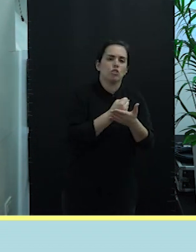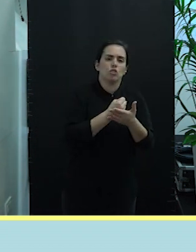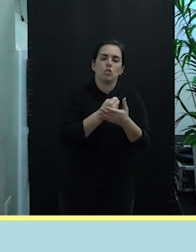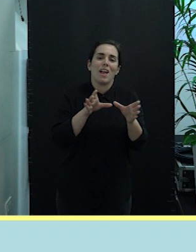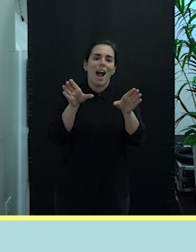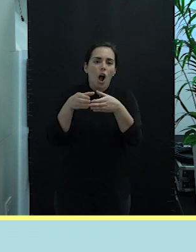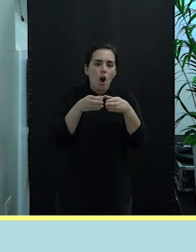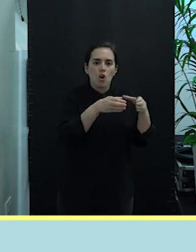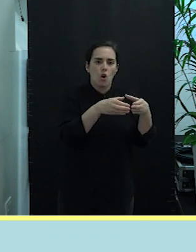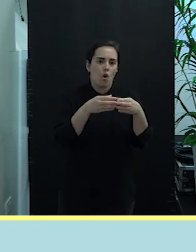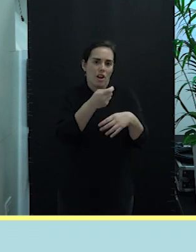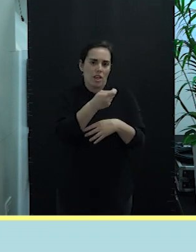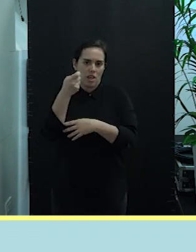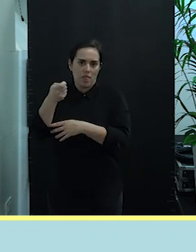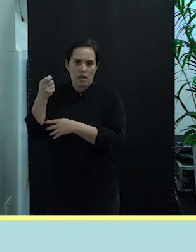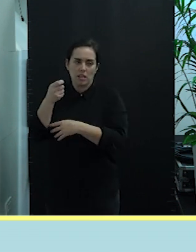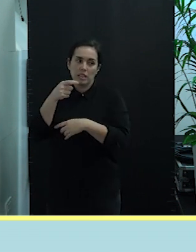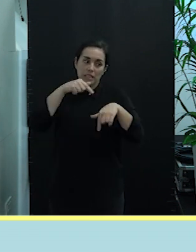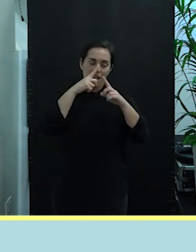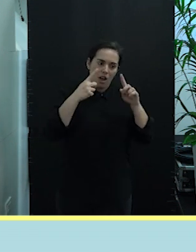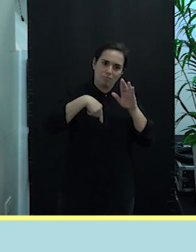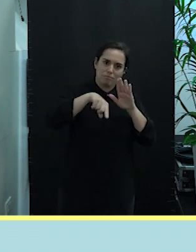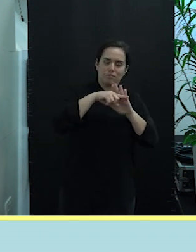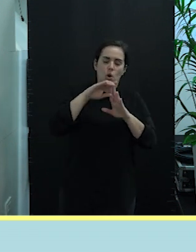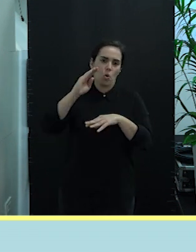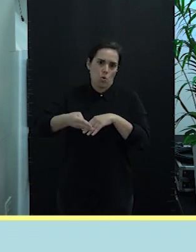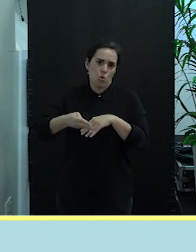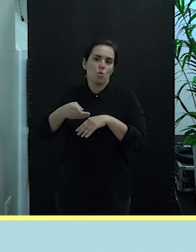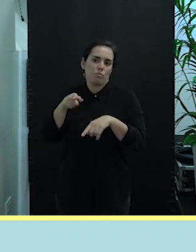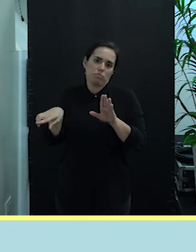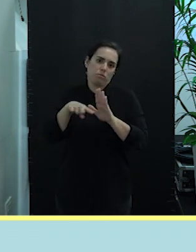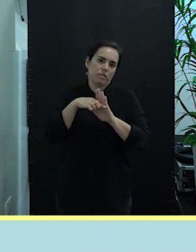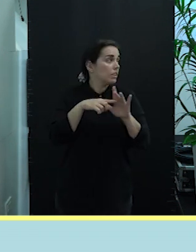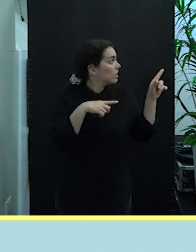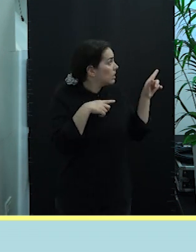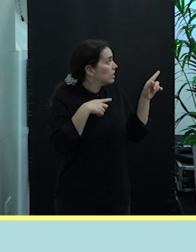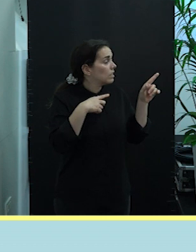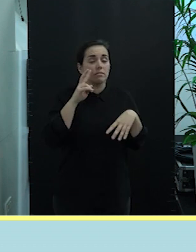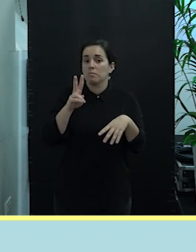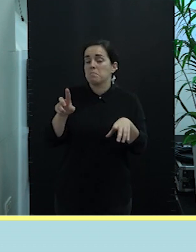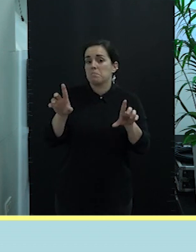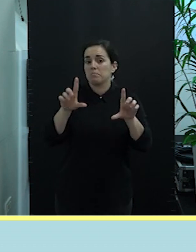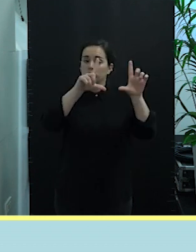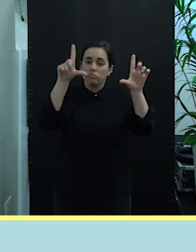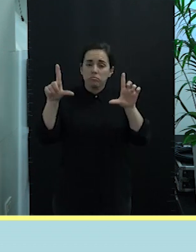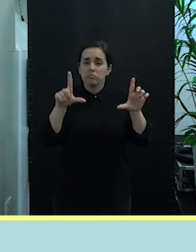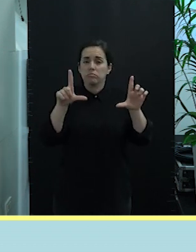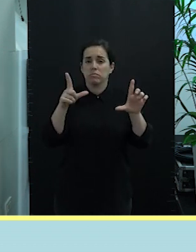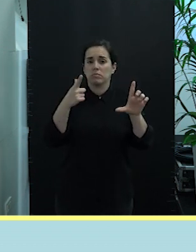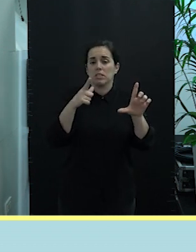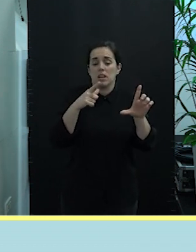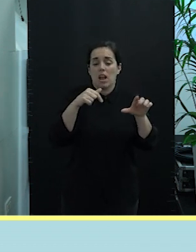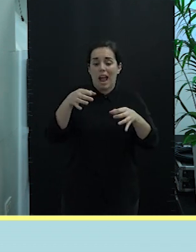adherido este año al Club de Productos Turísticos Buenamar Canarias. Ahí tenemos el mapa de intervención del club en el